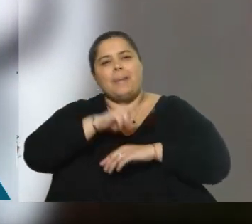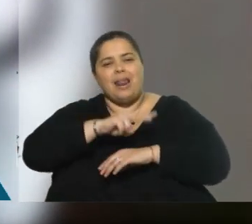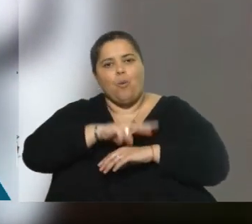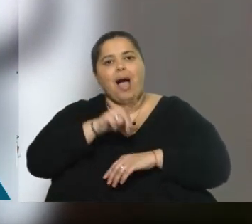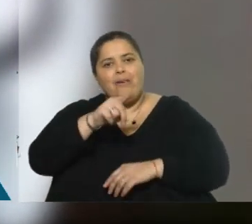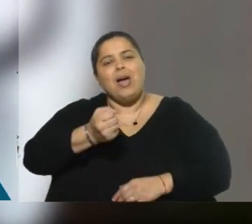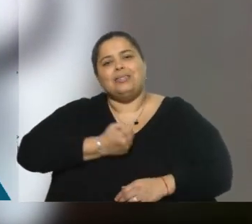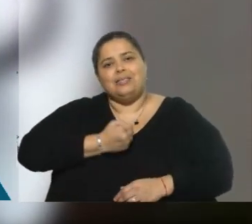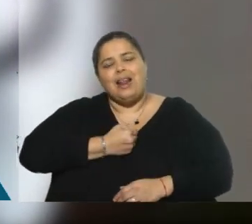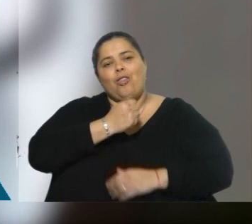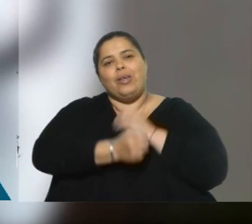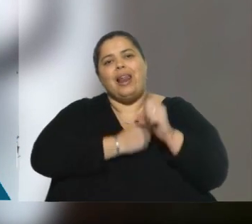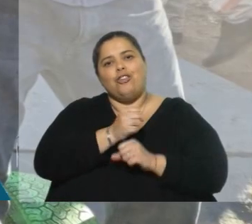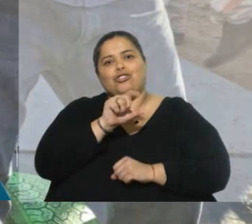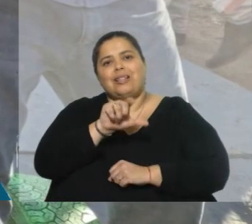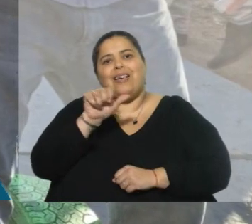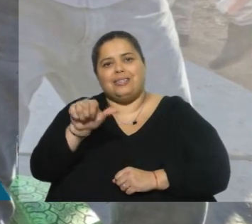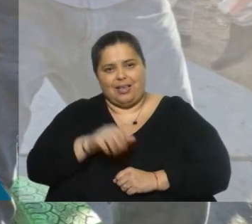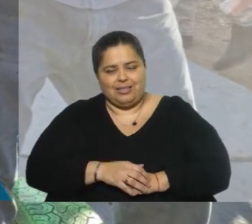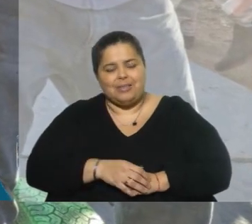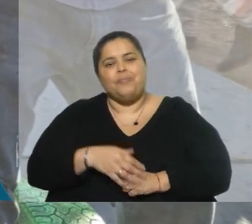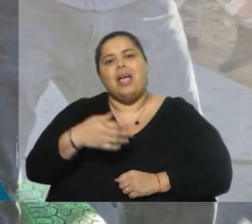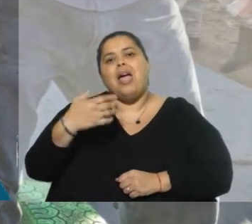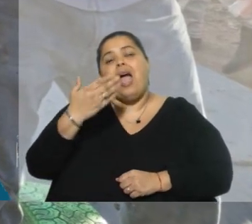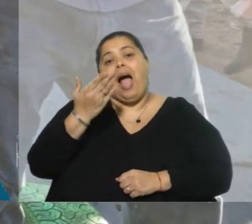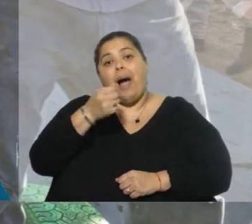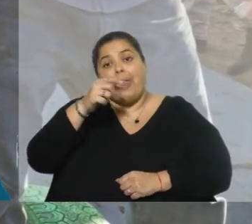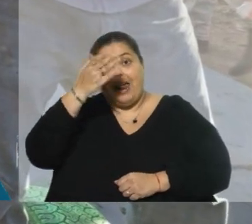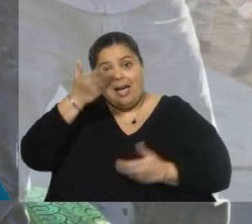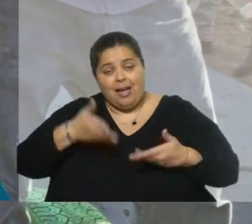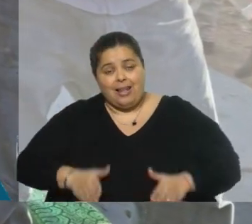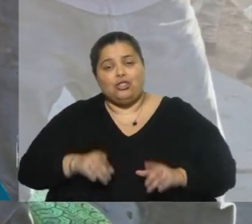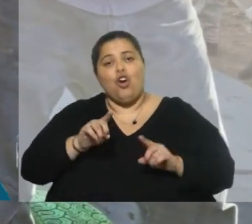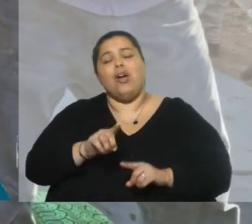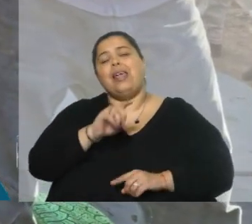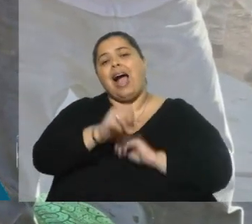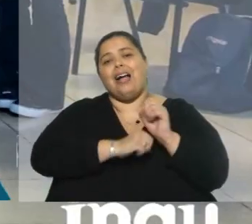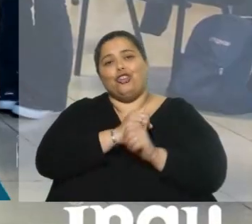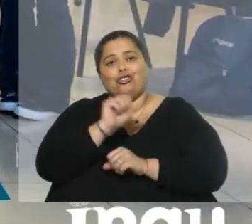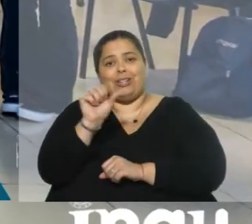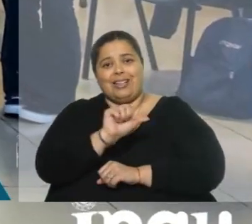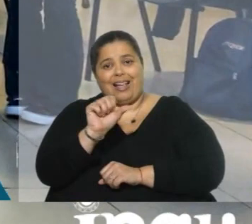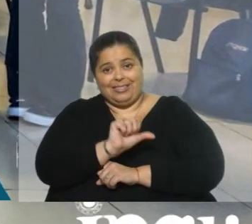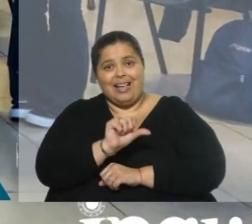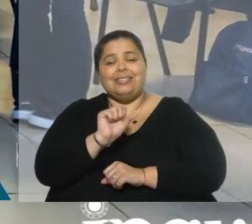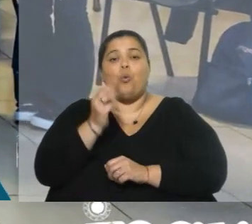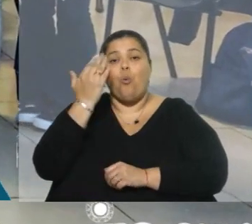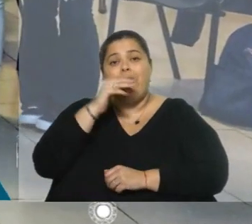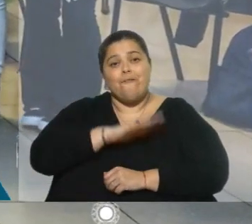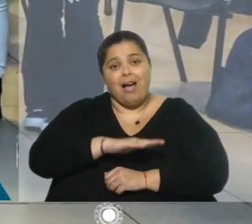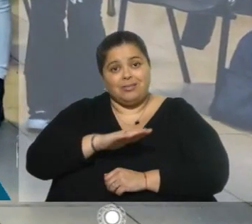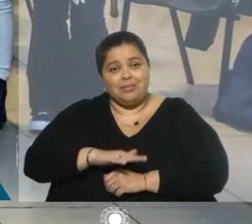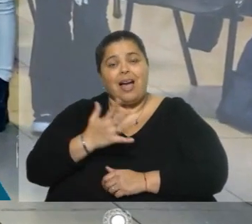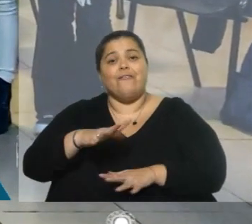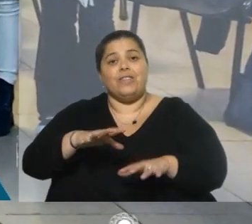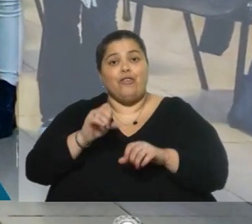asesinado en 1976. Pablo Abdala nació el 14 de julio de 1966. En su infancia vivió un tiempo